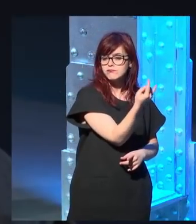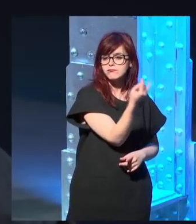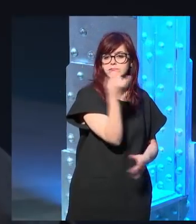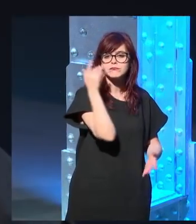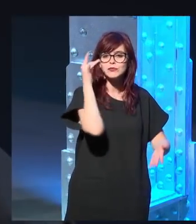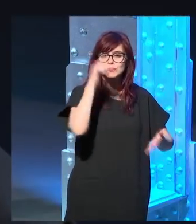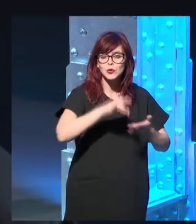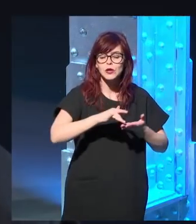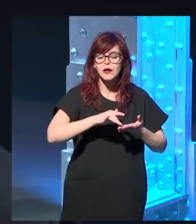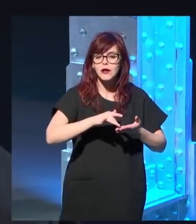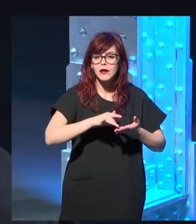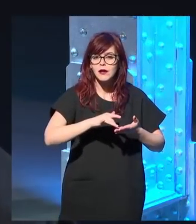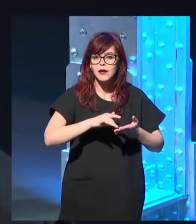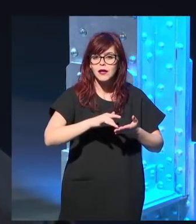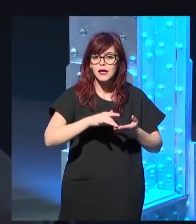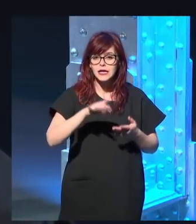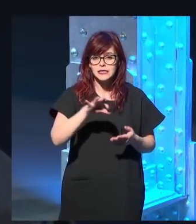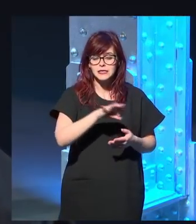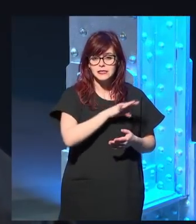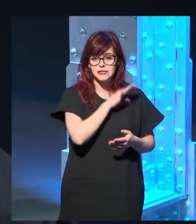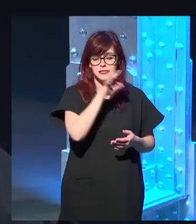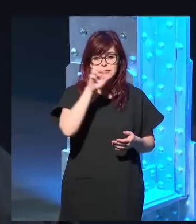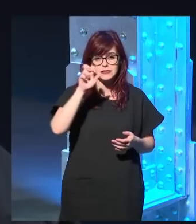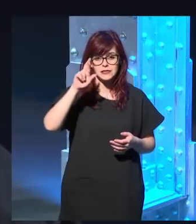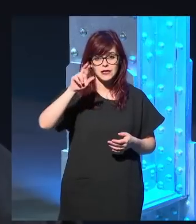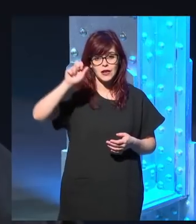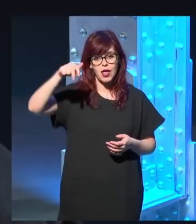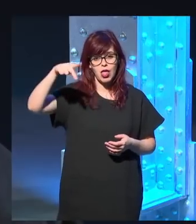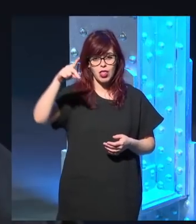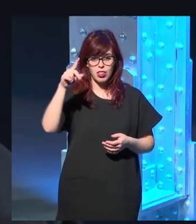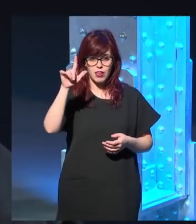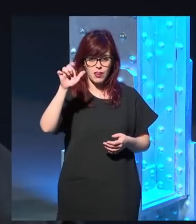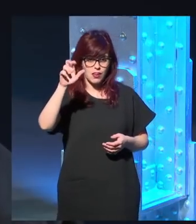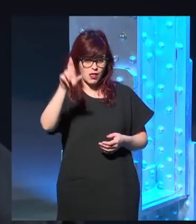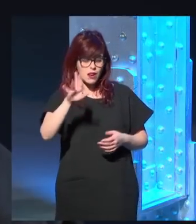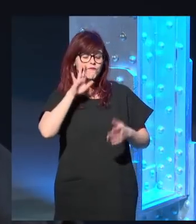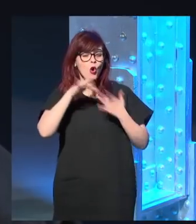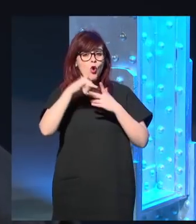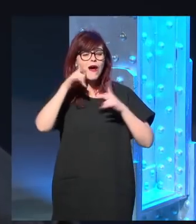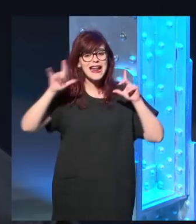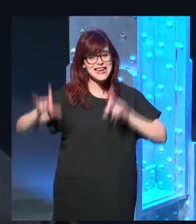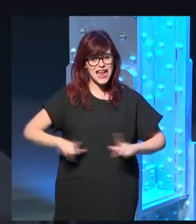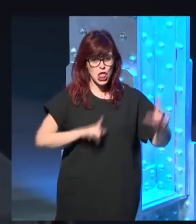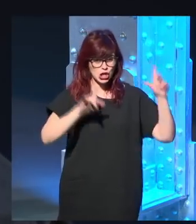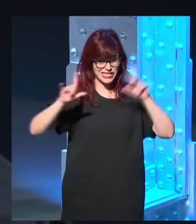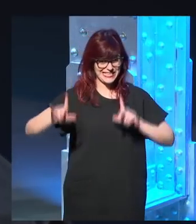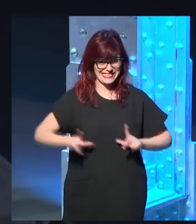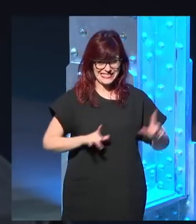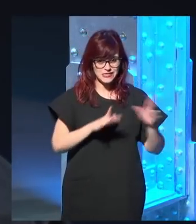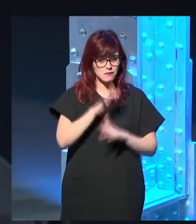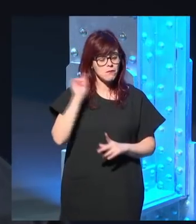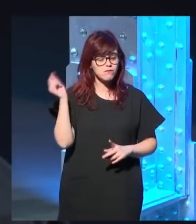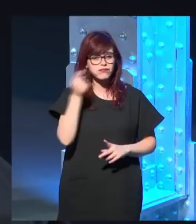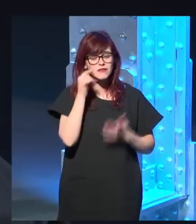de el señor Roentgen el que descubrió los rayos X y mostraban la